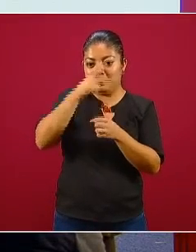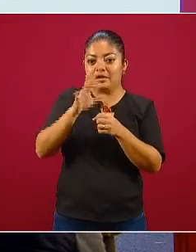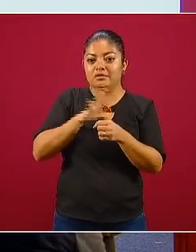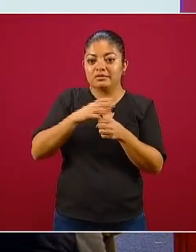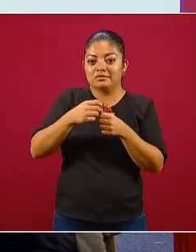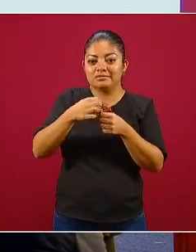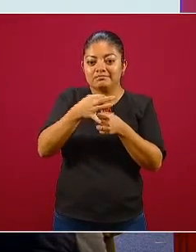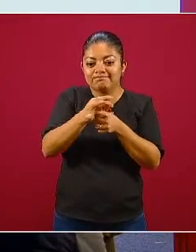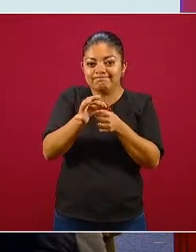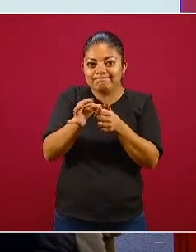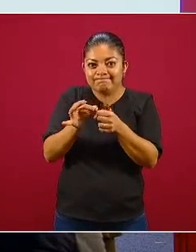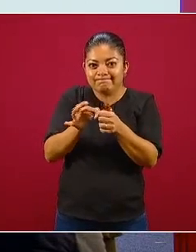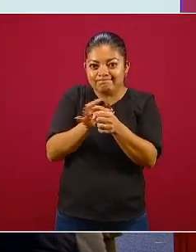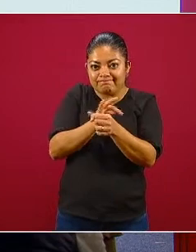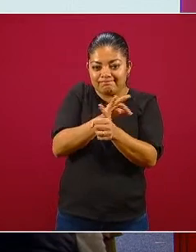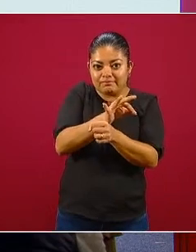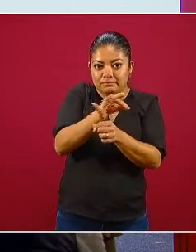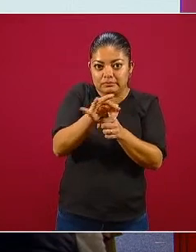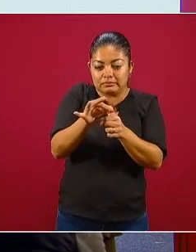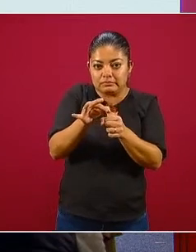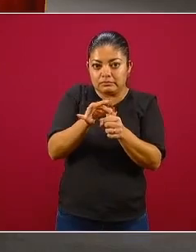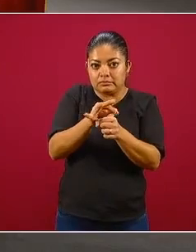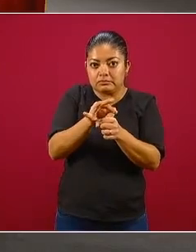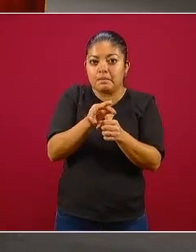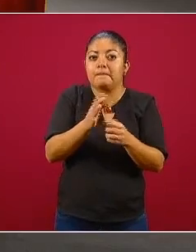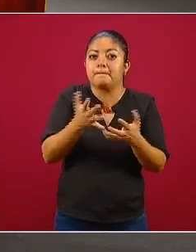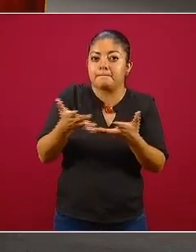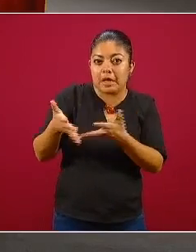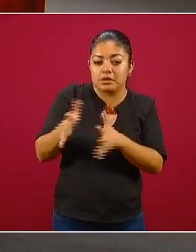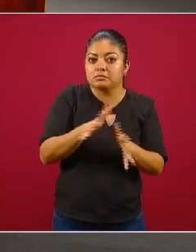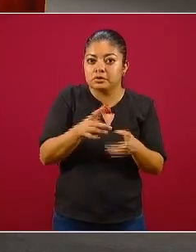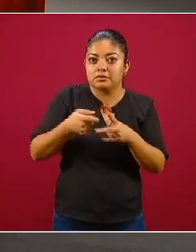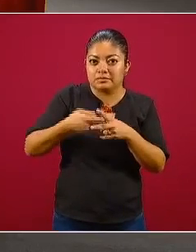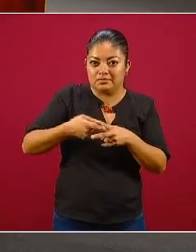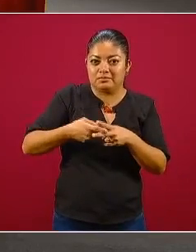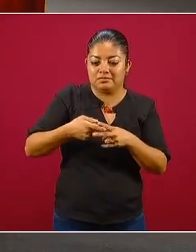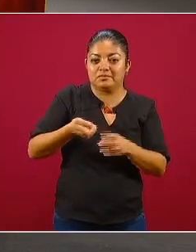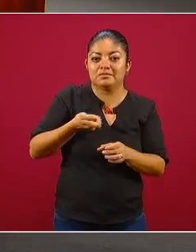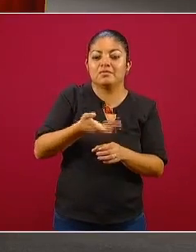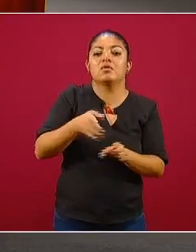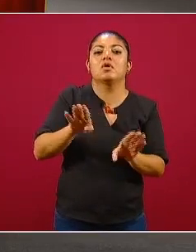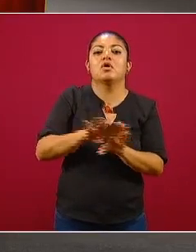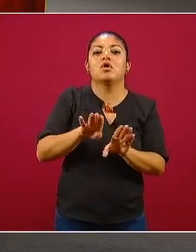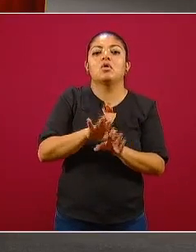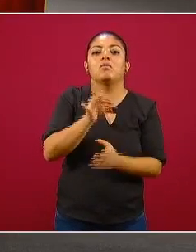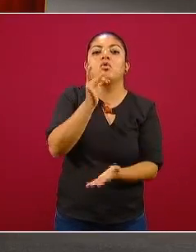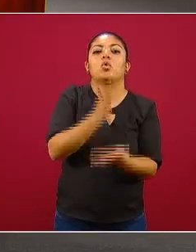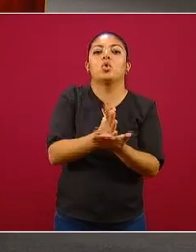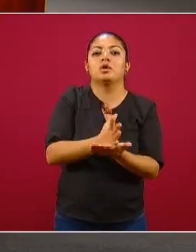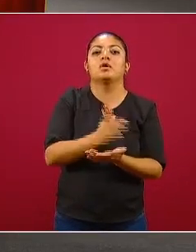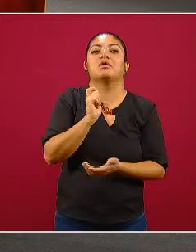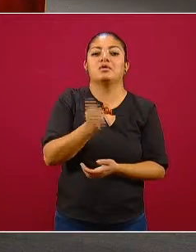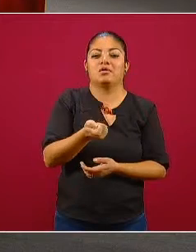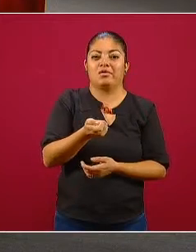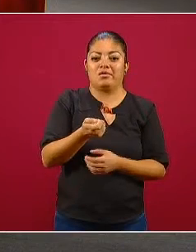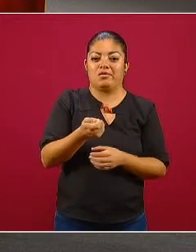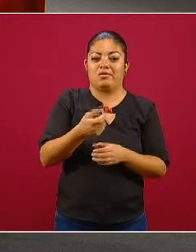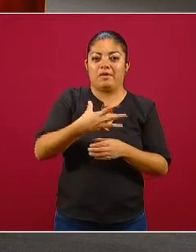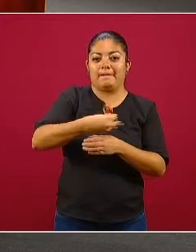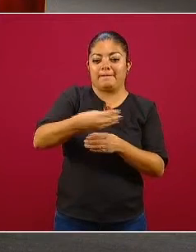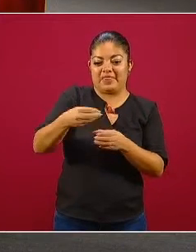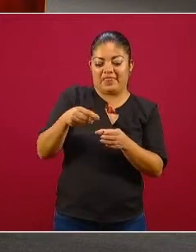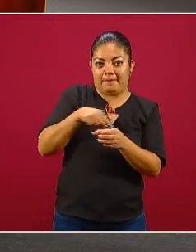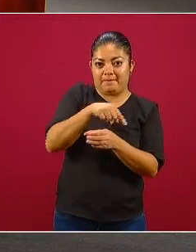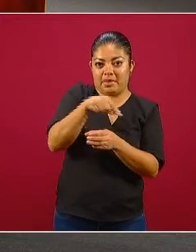en el Estado de México, que conjuntamente se identifican como una sola zona de transmisión, una sola epidemia,